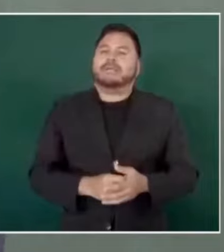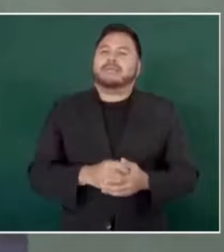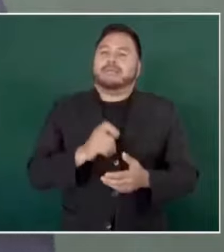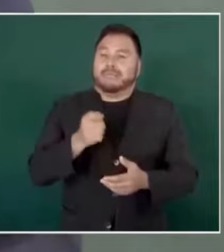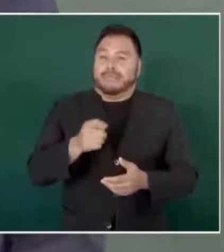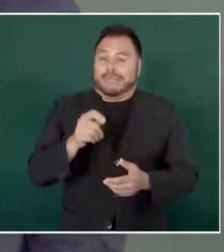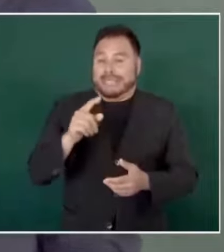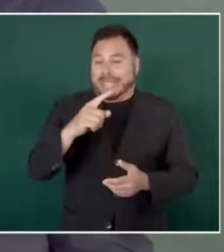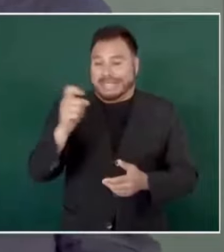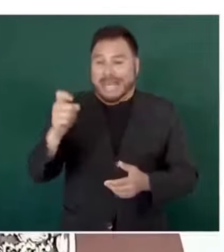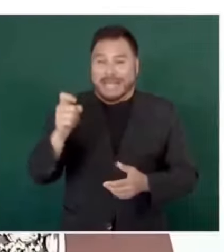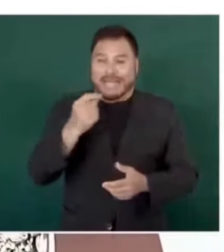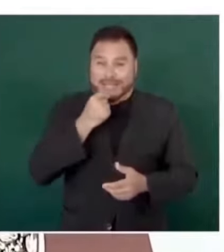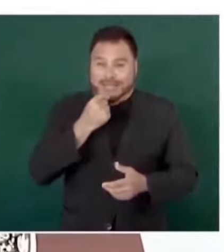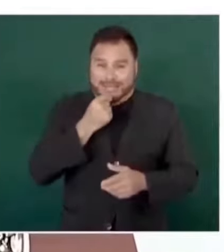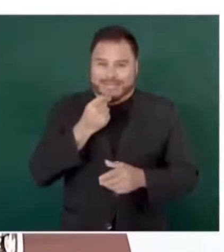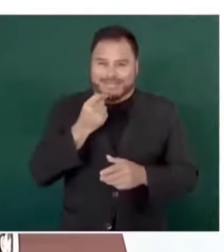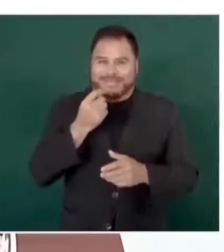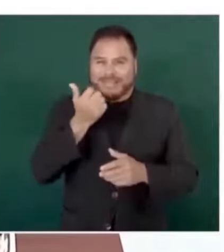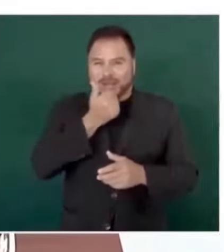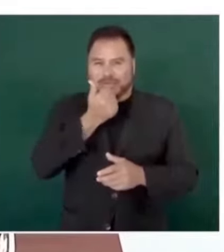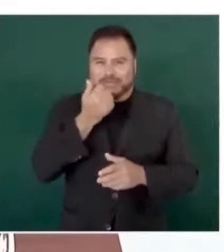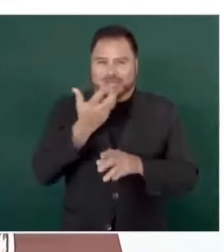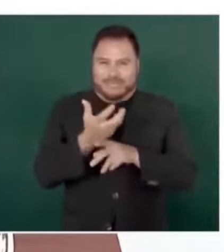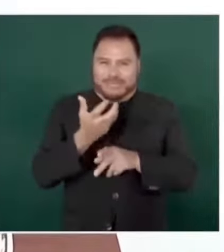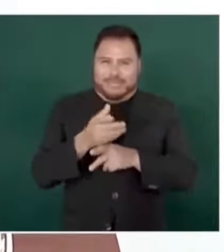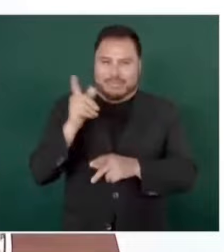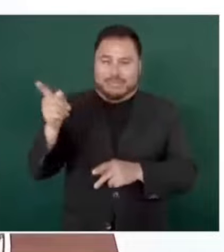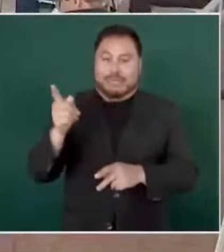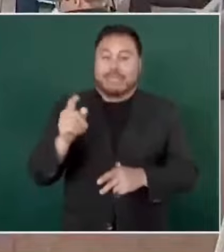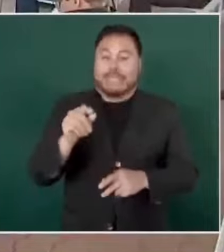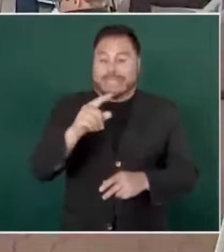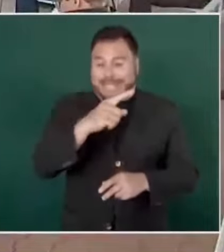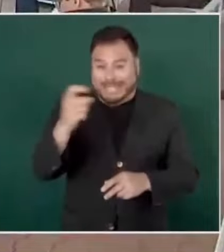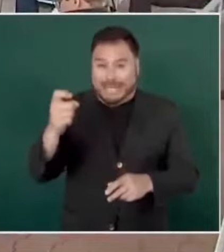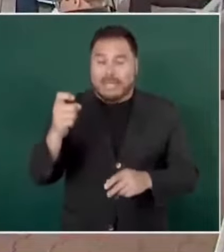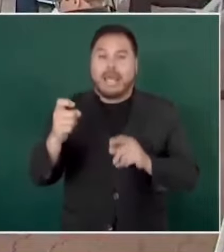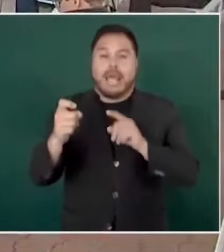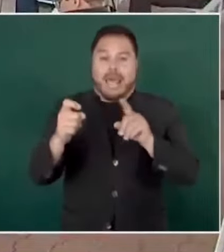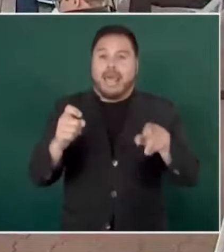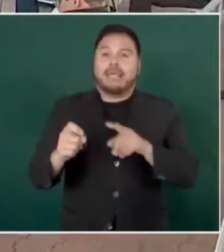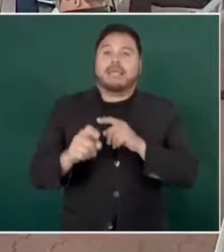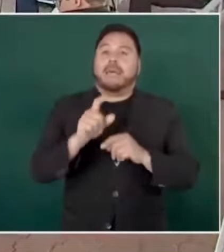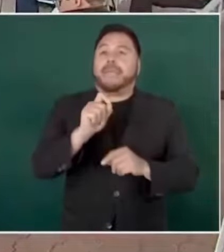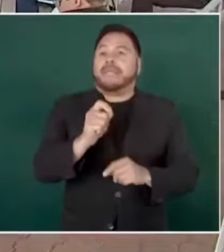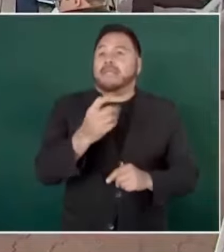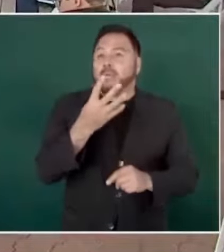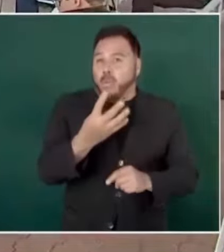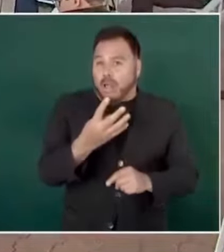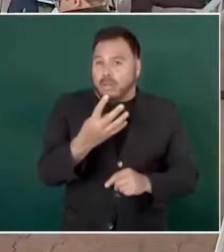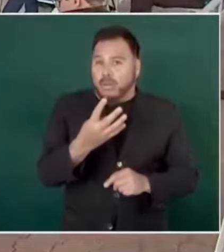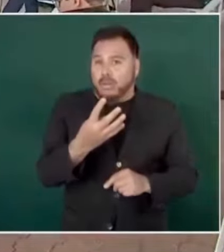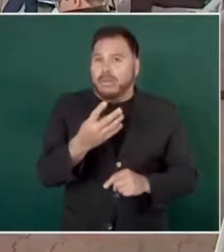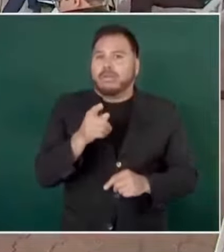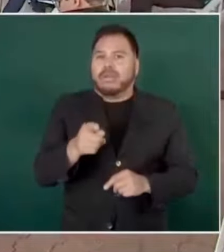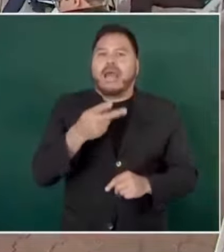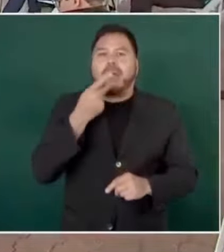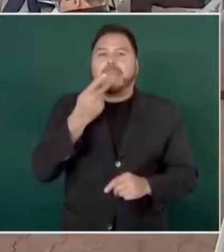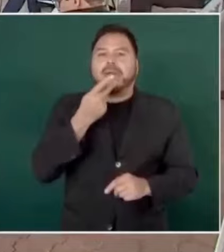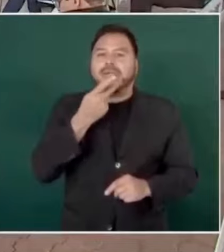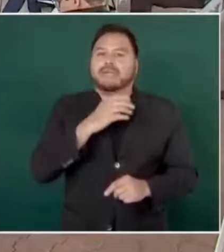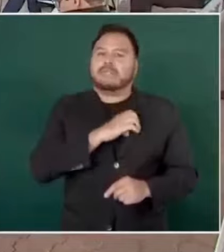24 de cada 100 hablaban castellano